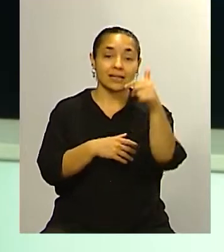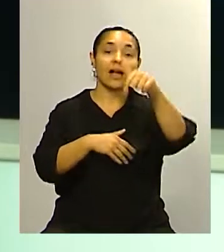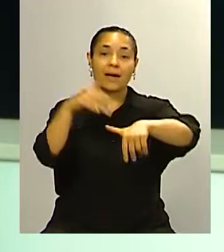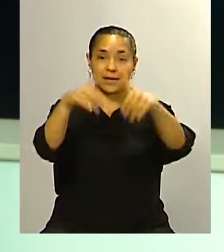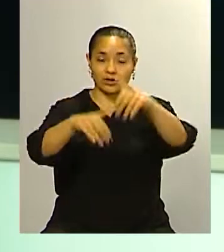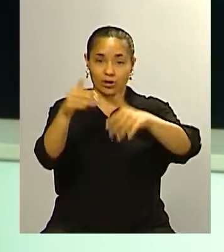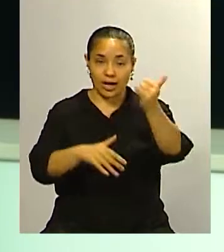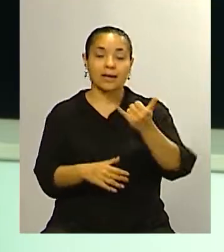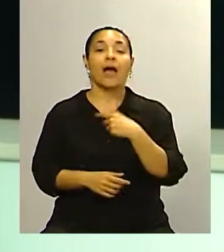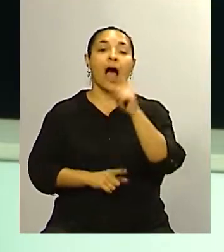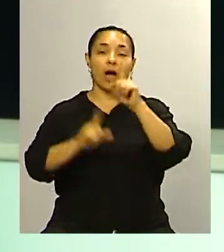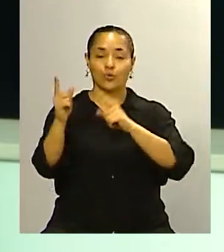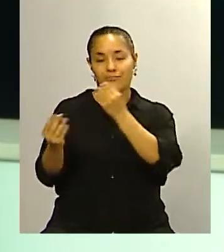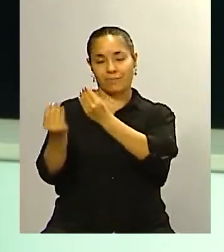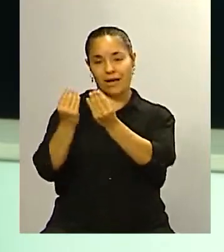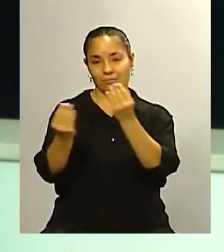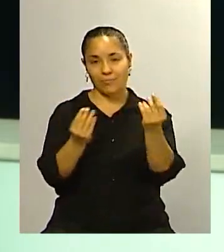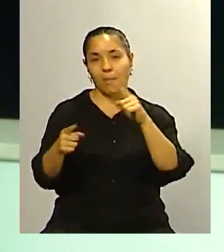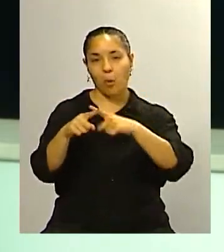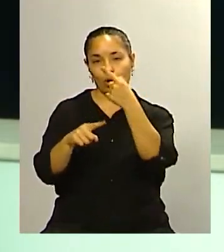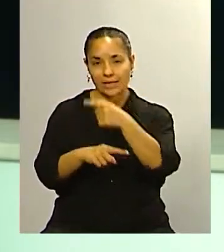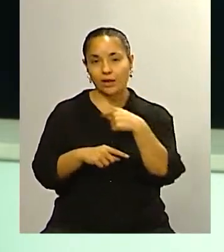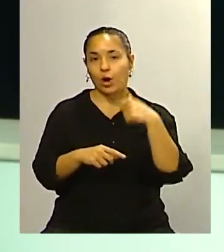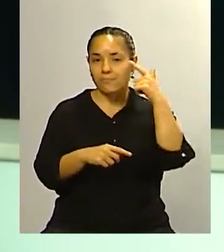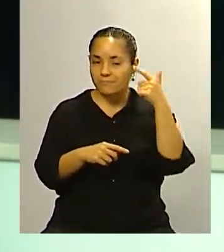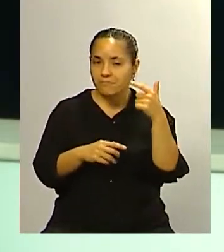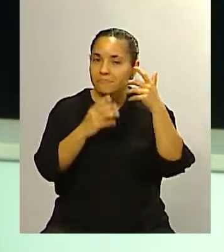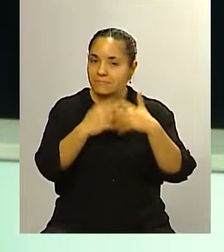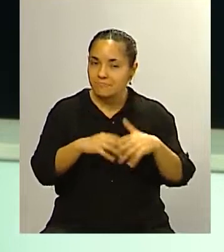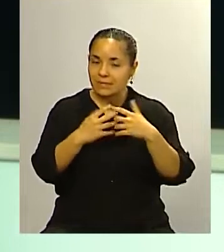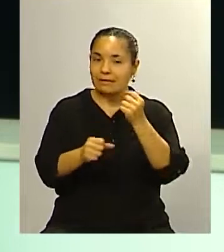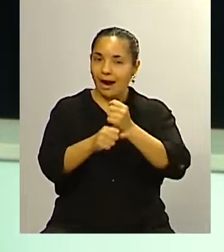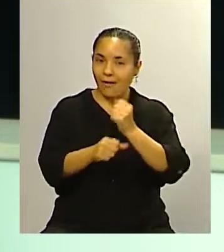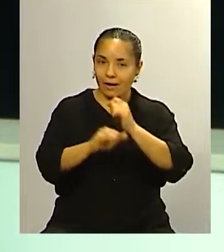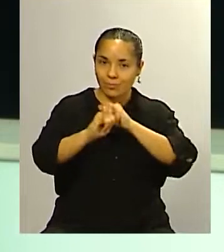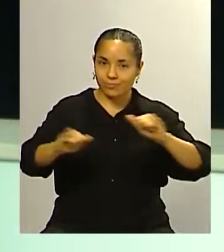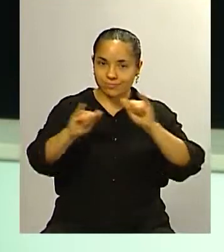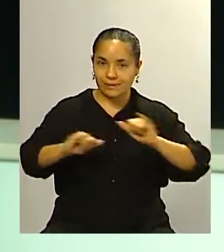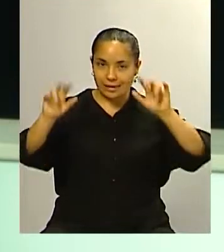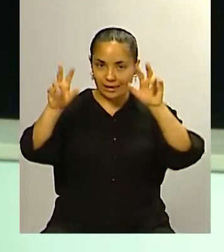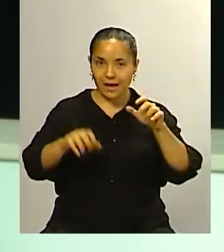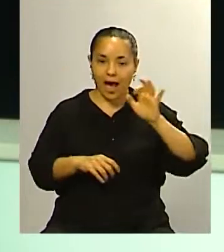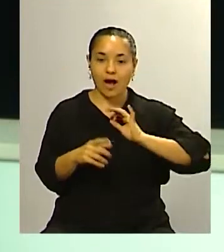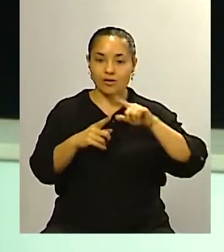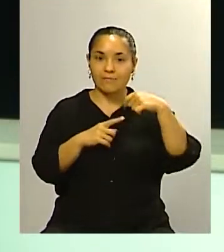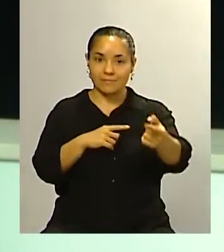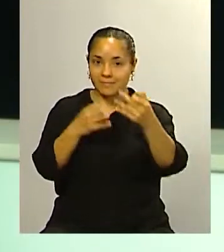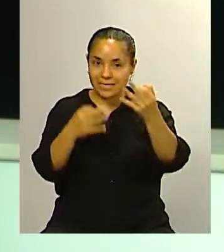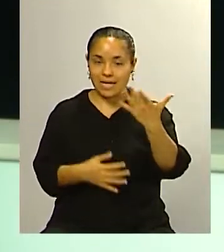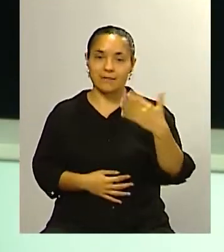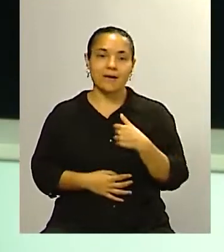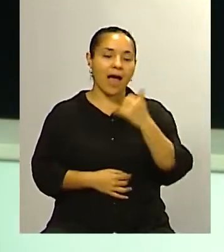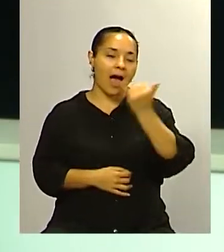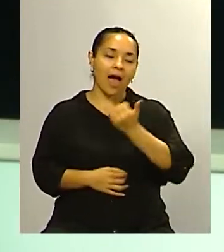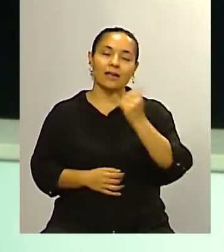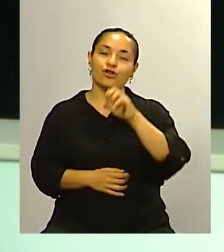haciéndose el camino y sobre todo pensando en lo que es ese año tan particular empezaron a sonar distintos nombres